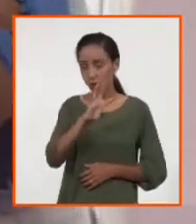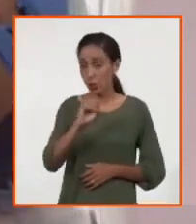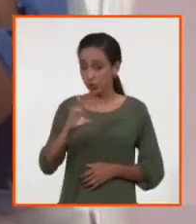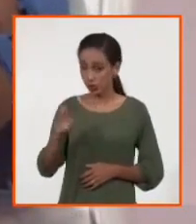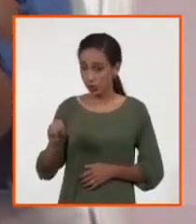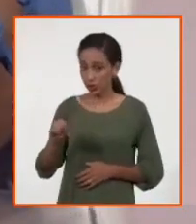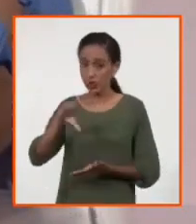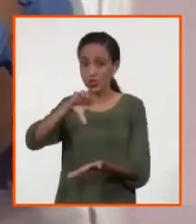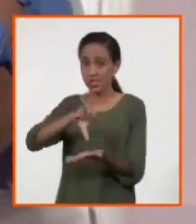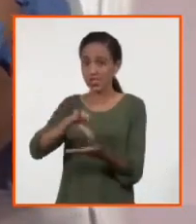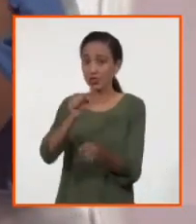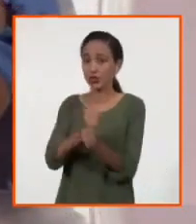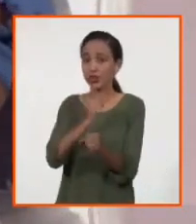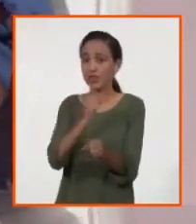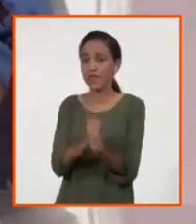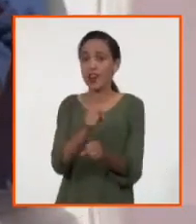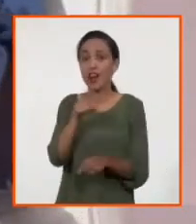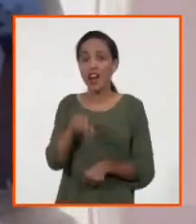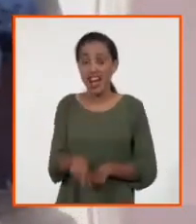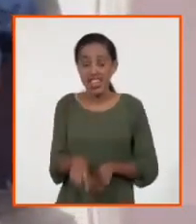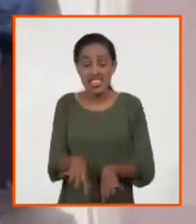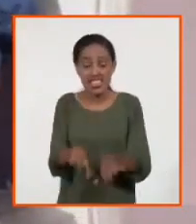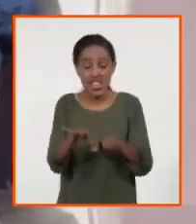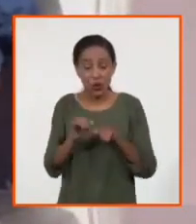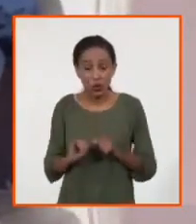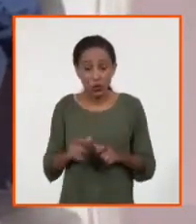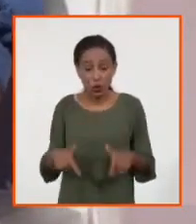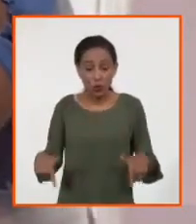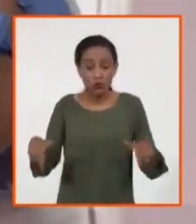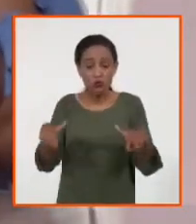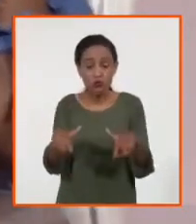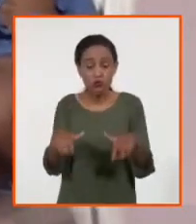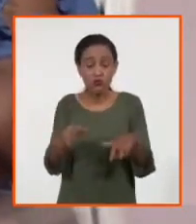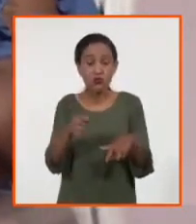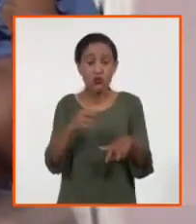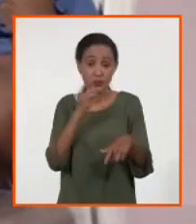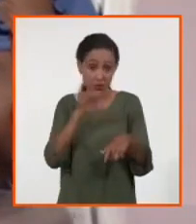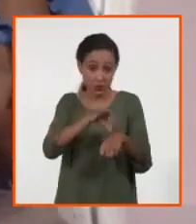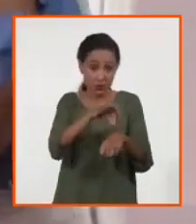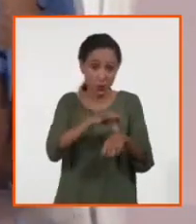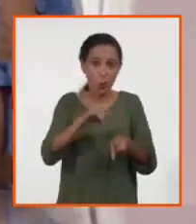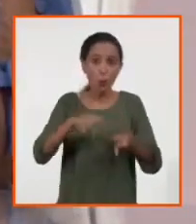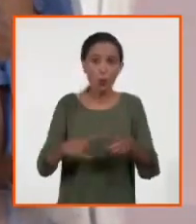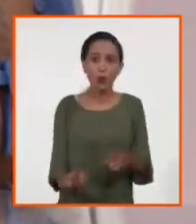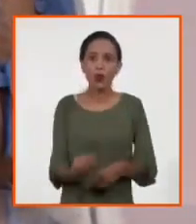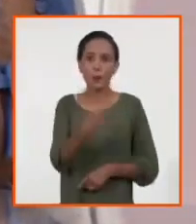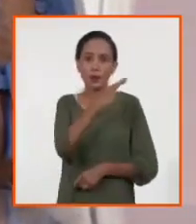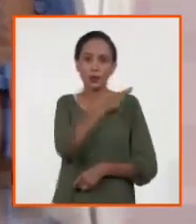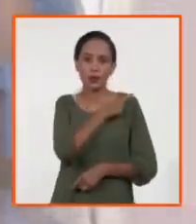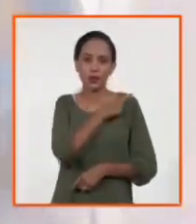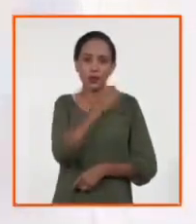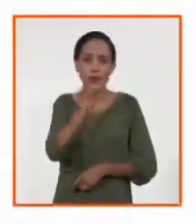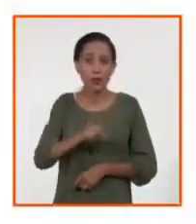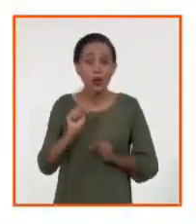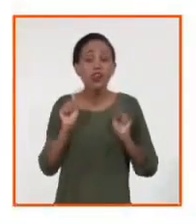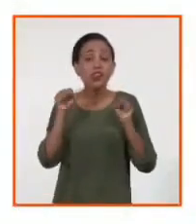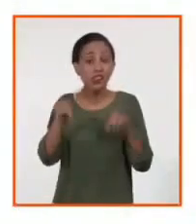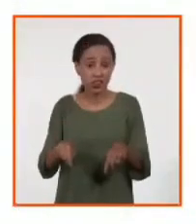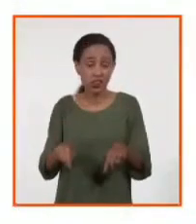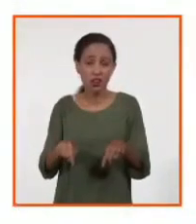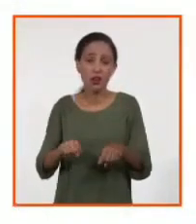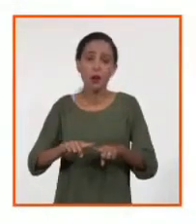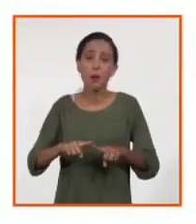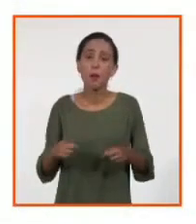donde se encontró foco por responsabilidad de los que están ahí. Porque